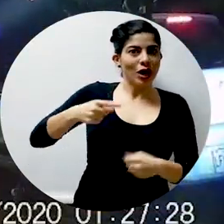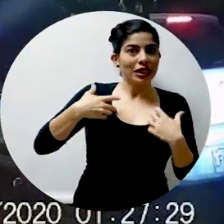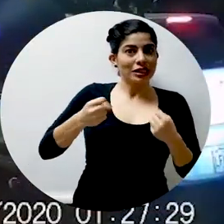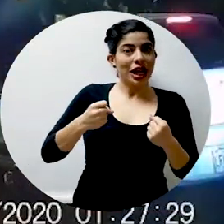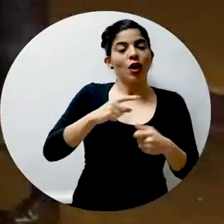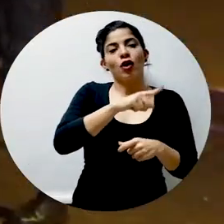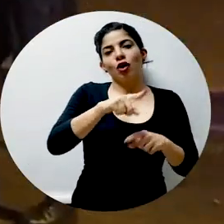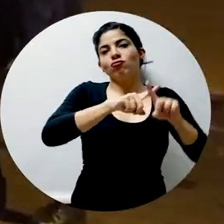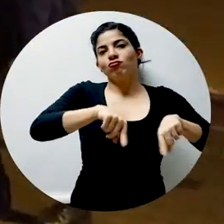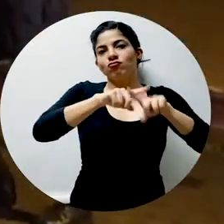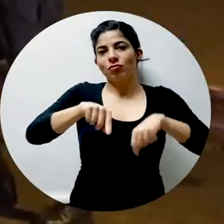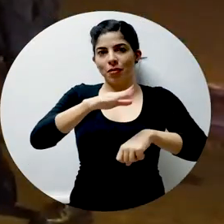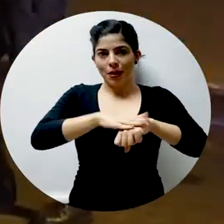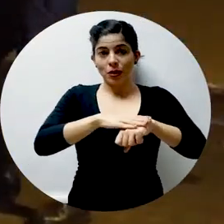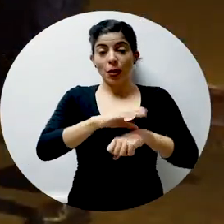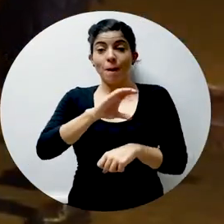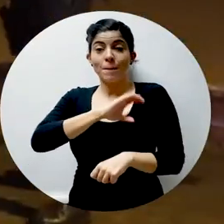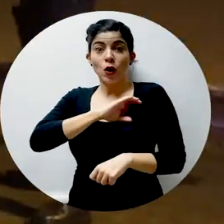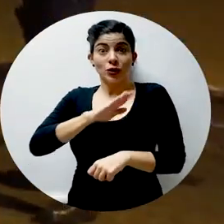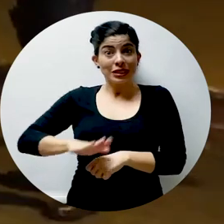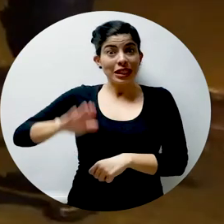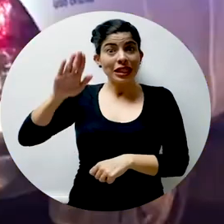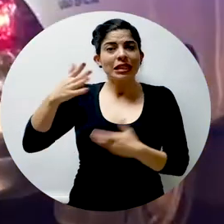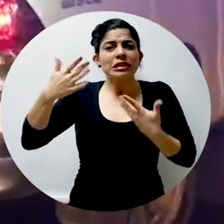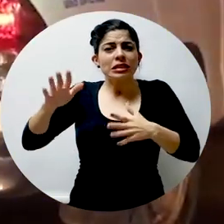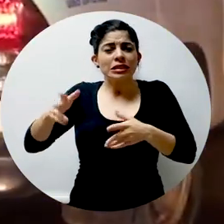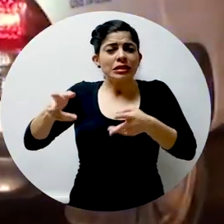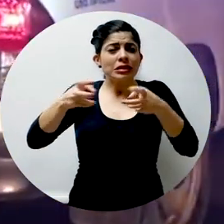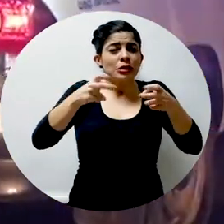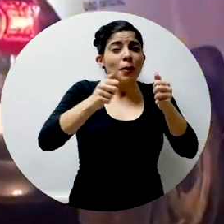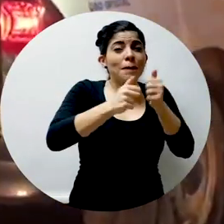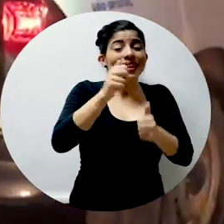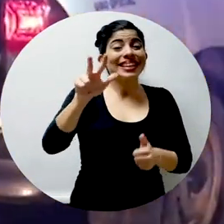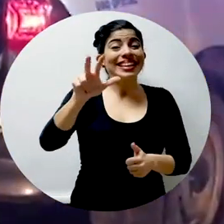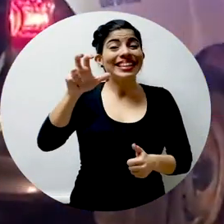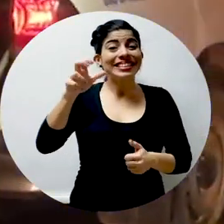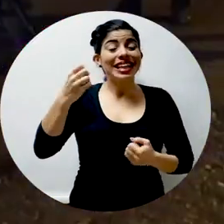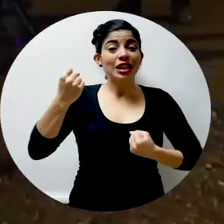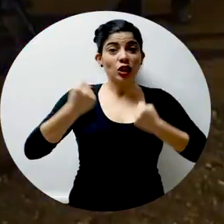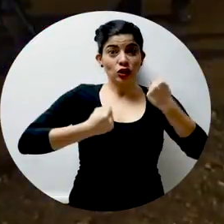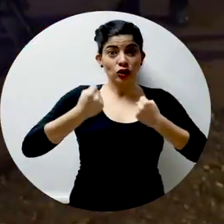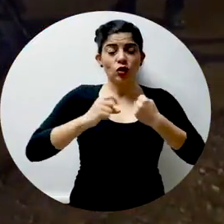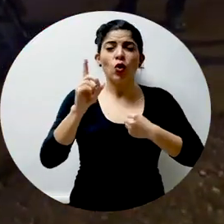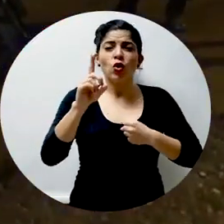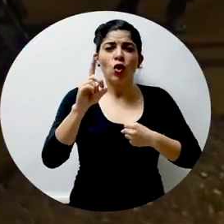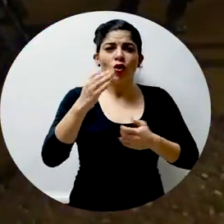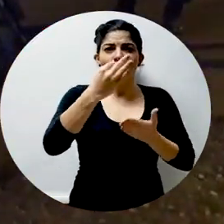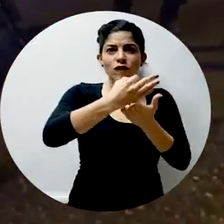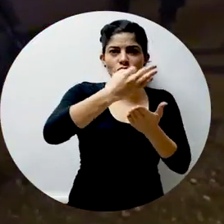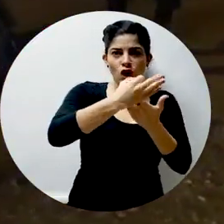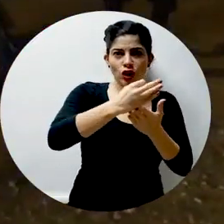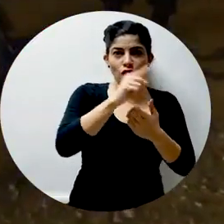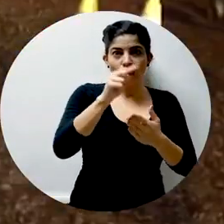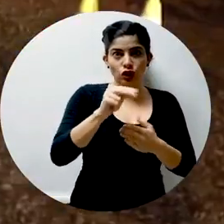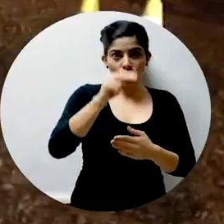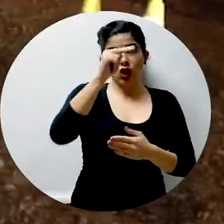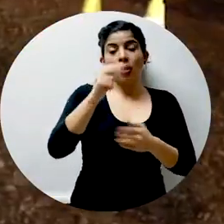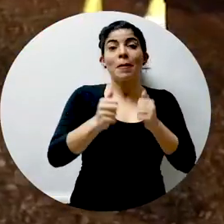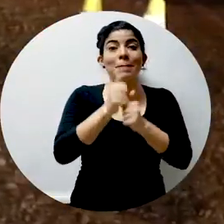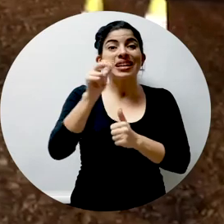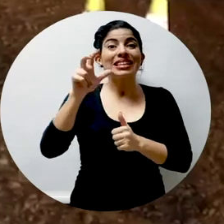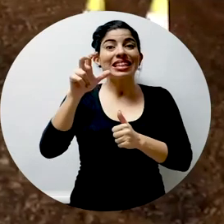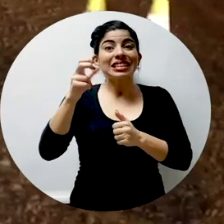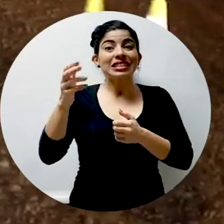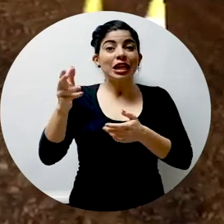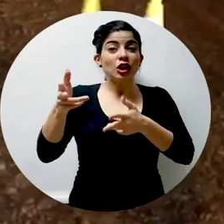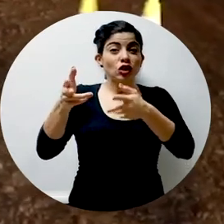medidas sanitarias. La Policía de Tránsito ha decomisado más de 300 vehículos en los cantones fronterizos de la zona